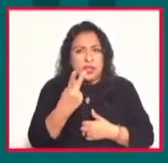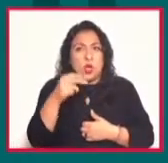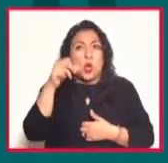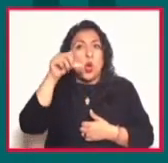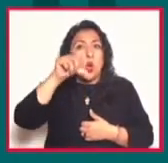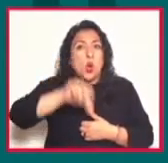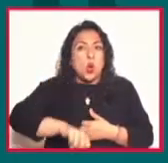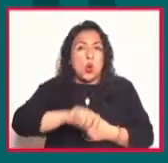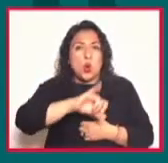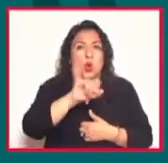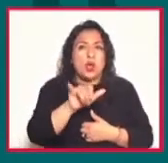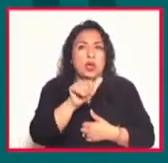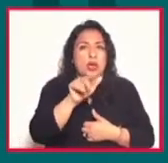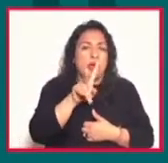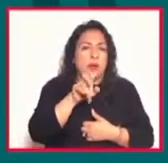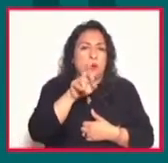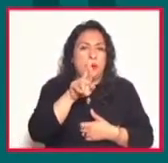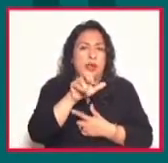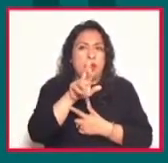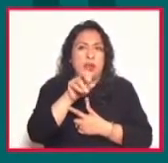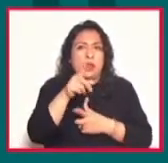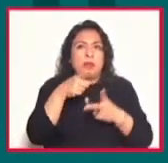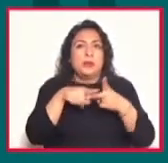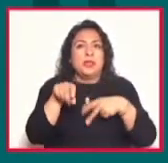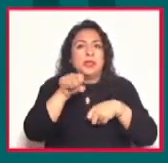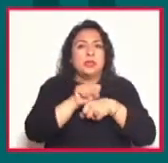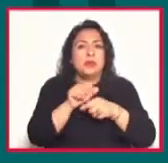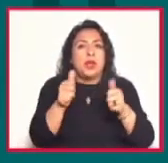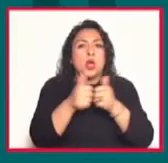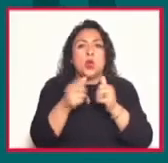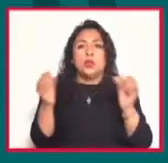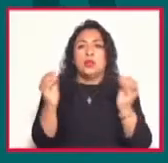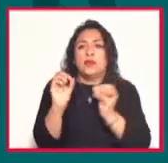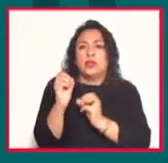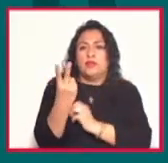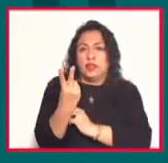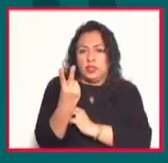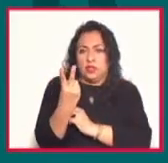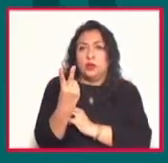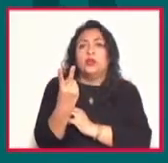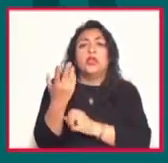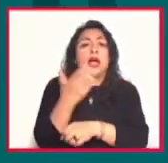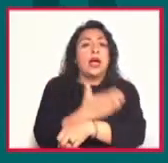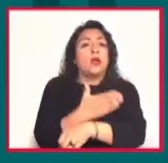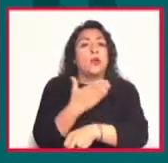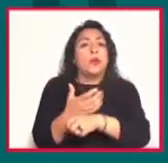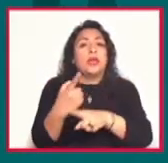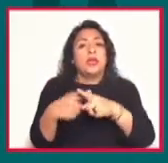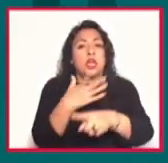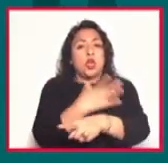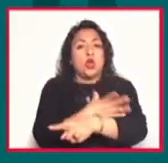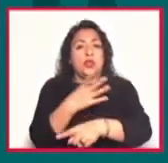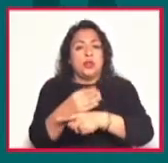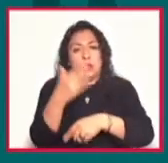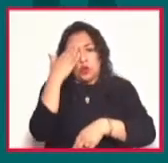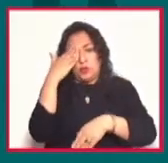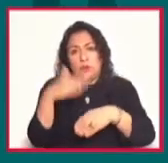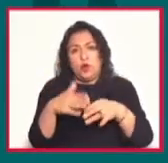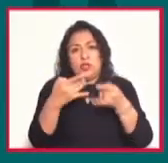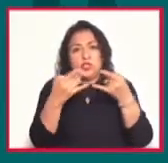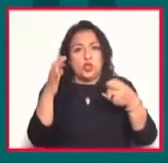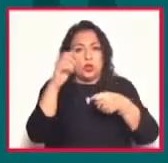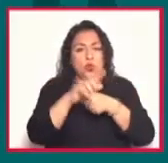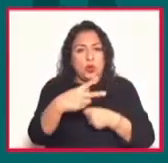Javier Aranda Luna comienza la semana con debate 21. Lo va a acompañar el coordinador de la Memoria Histórica y Cultural de